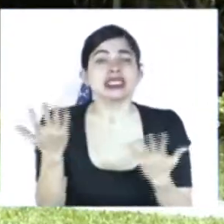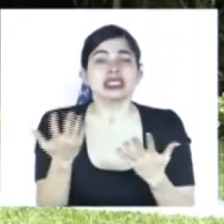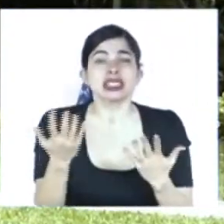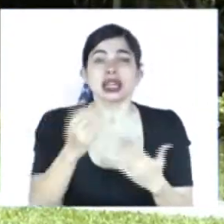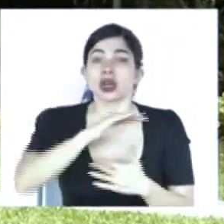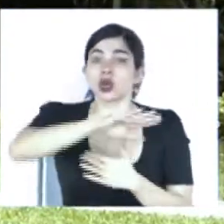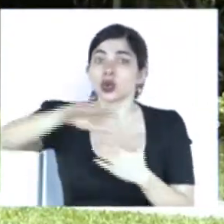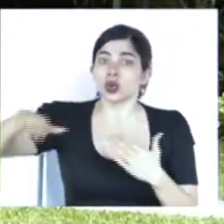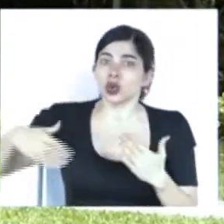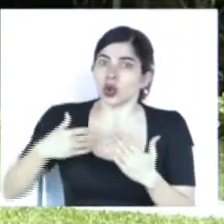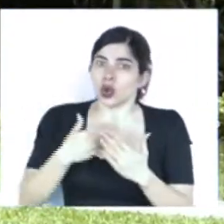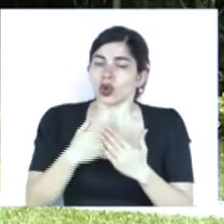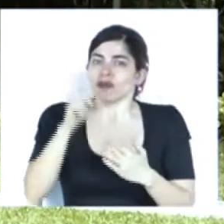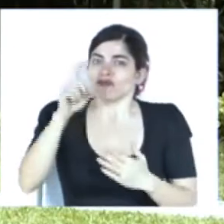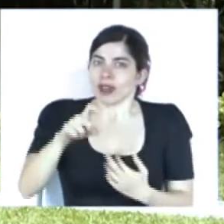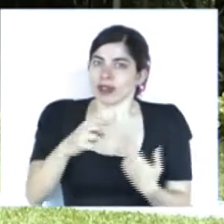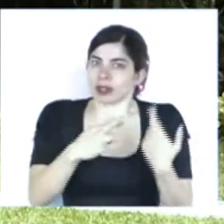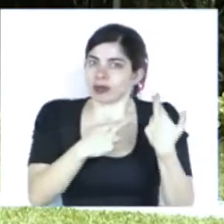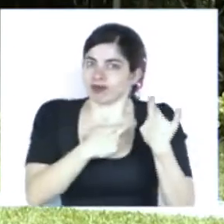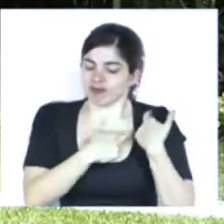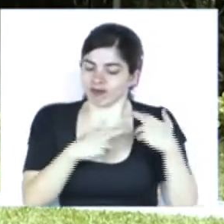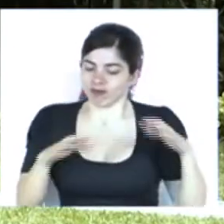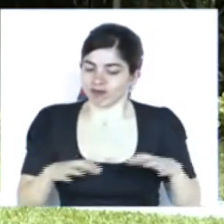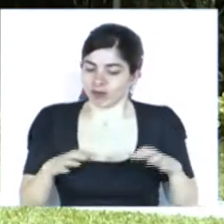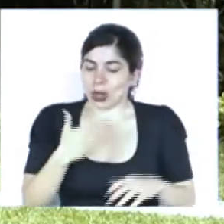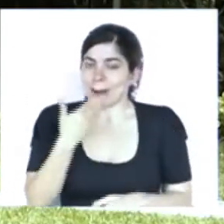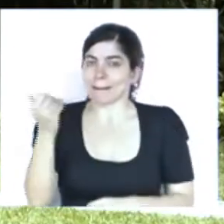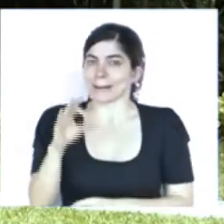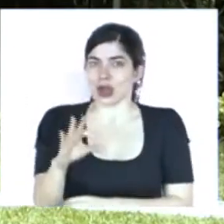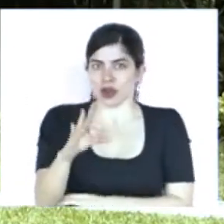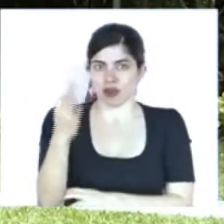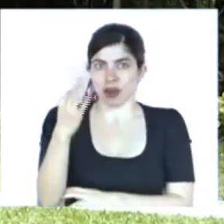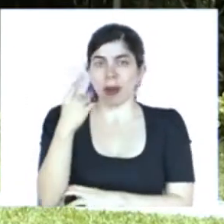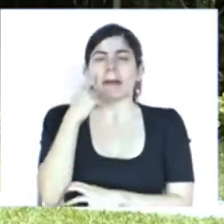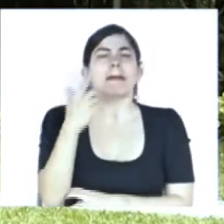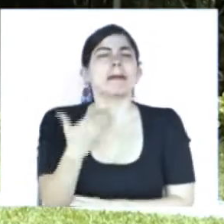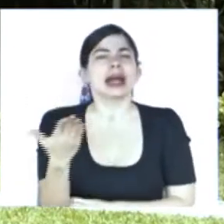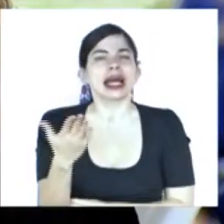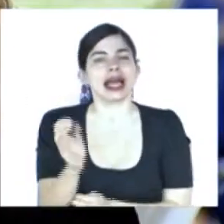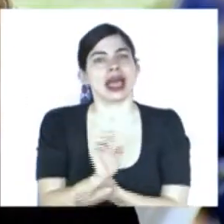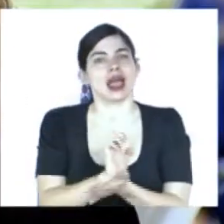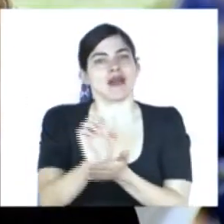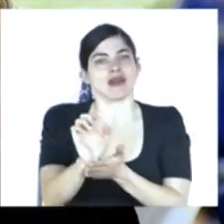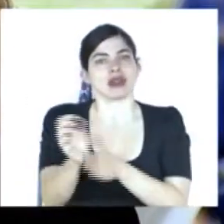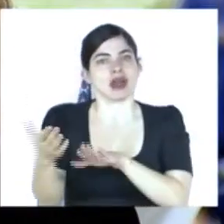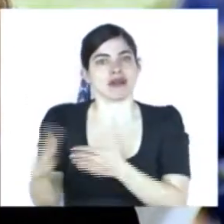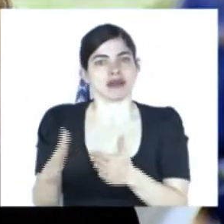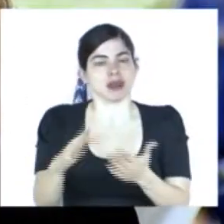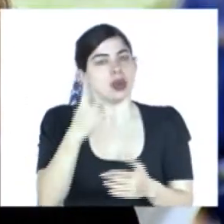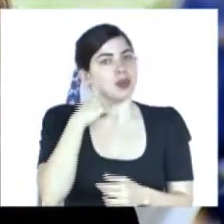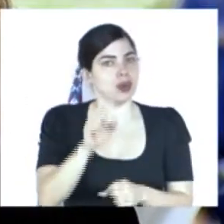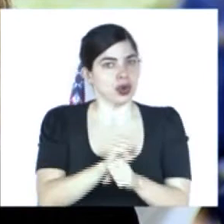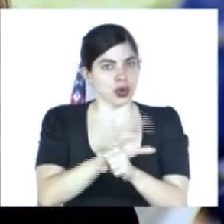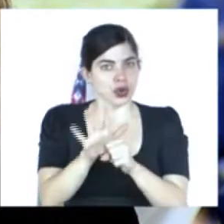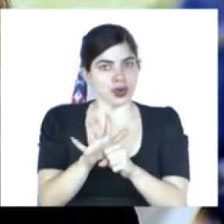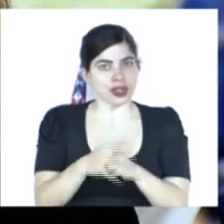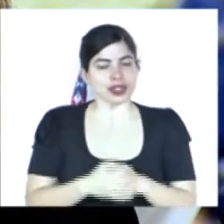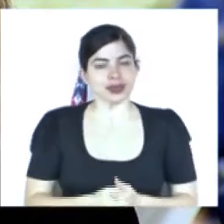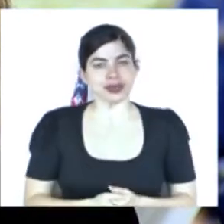todos seamos responsables al actuar de la mejor manera para evitar más muertes por la COVID-19.